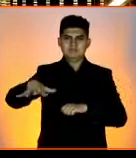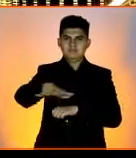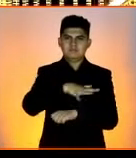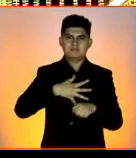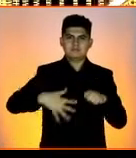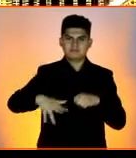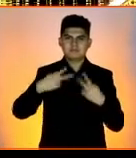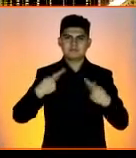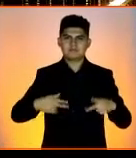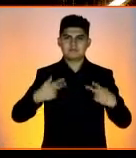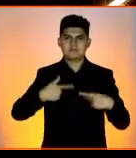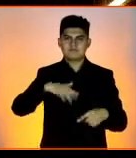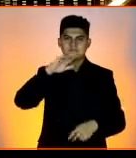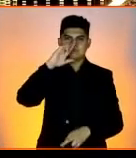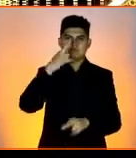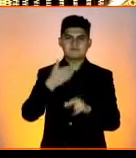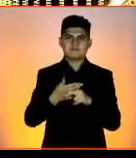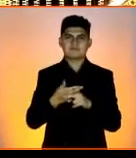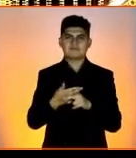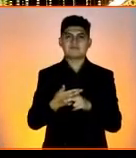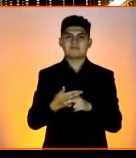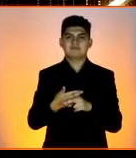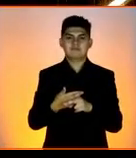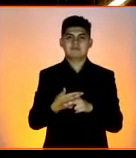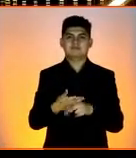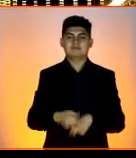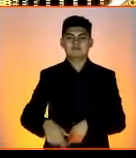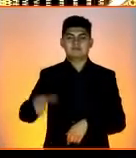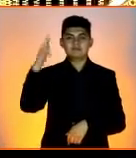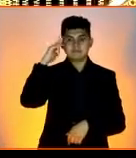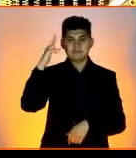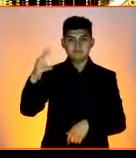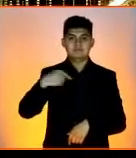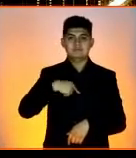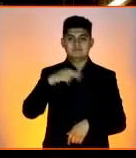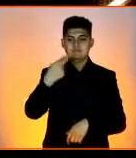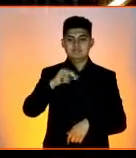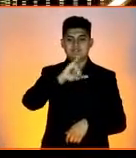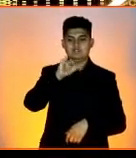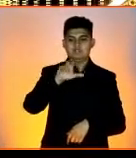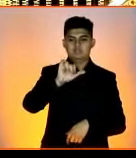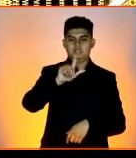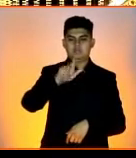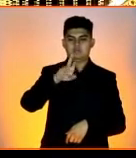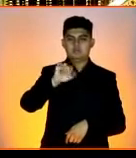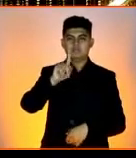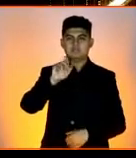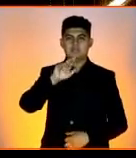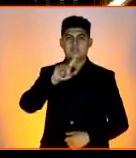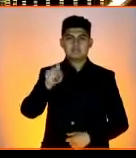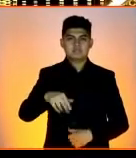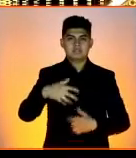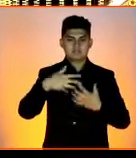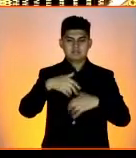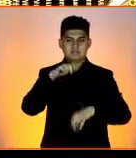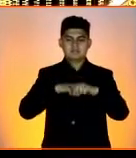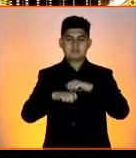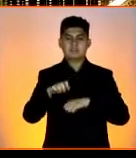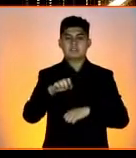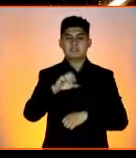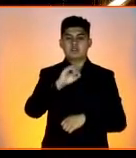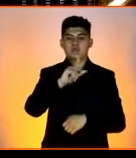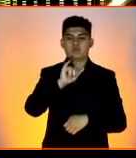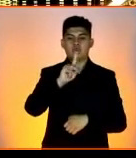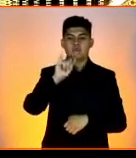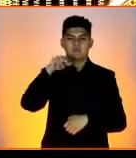socialmente responsable. Hola, mi nombre es José Luis Pérez Vázquez Aldana de la empresa Olio Palma